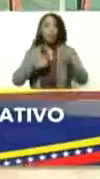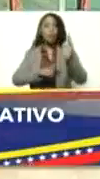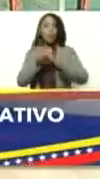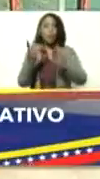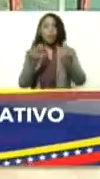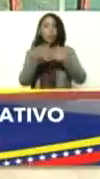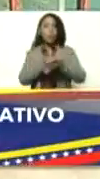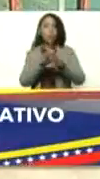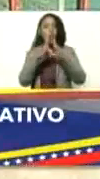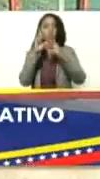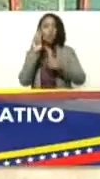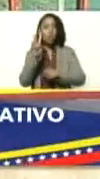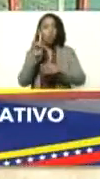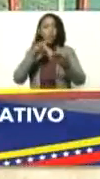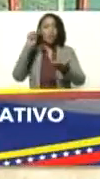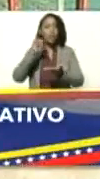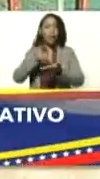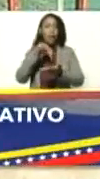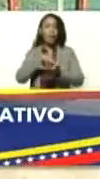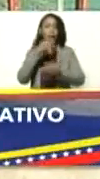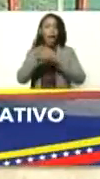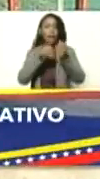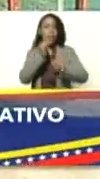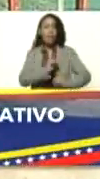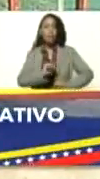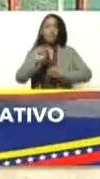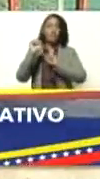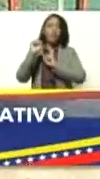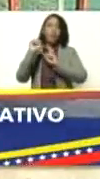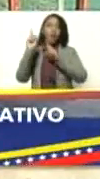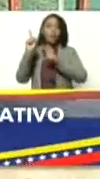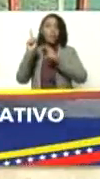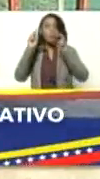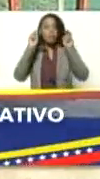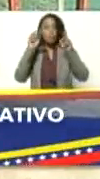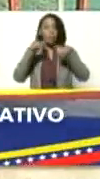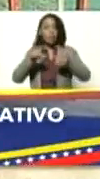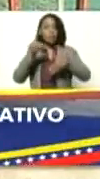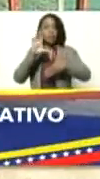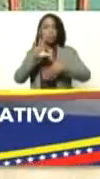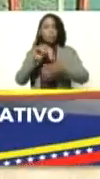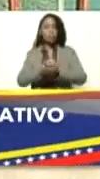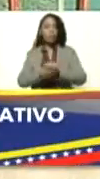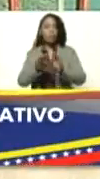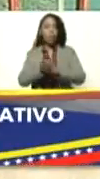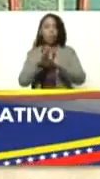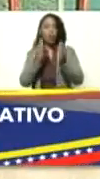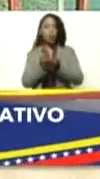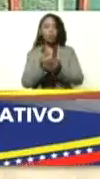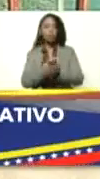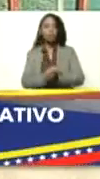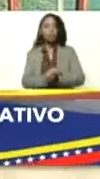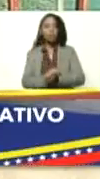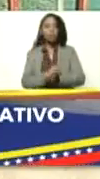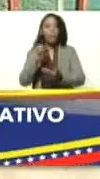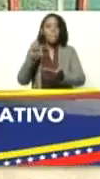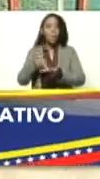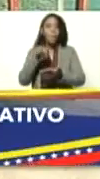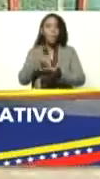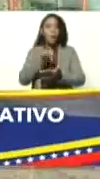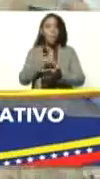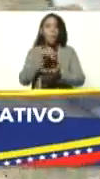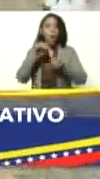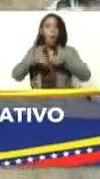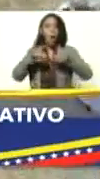cabras que están a la vanguardia en el continente y en el mundo, unas cabras que hoy